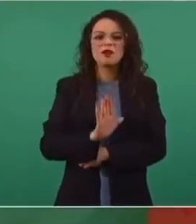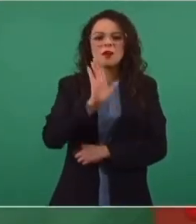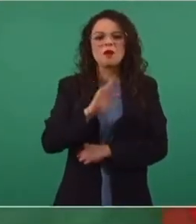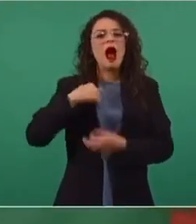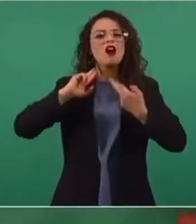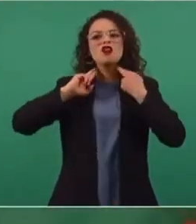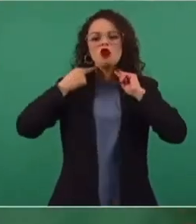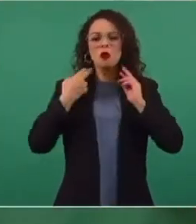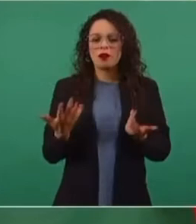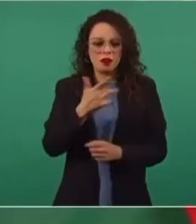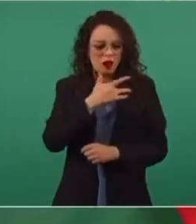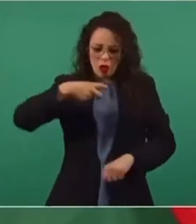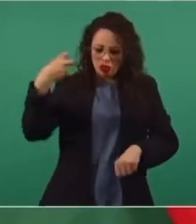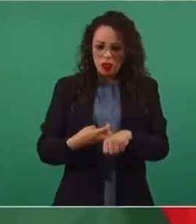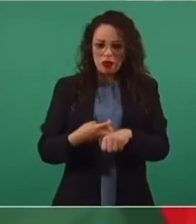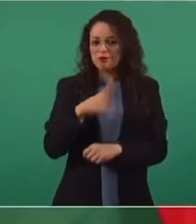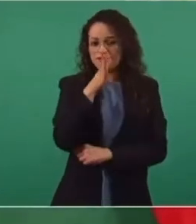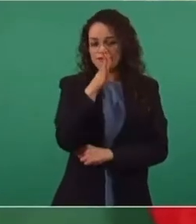no se nos puede endurecer el corazón.